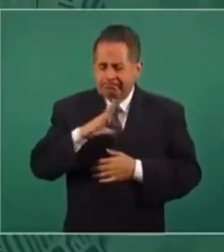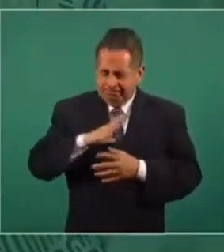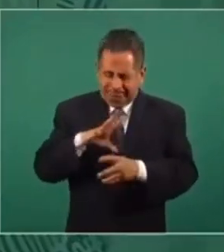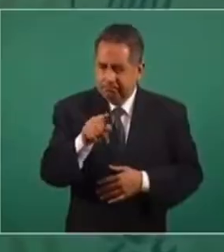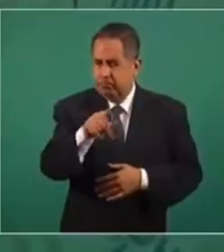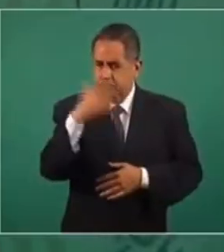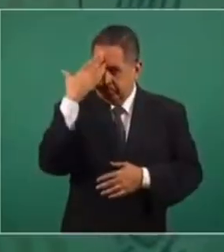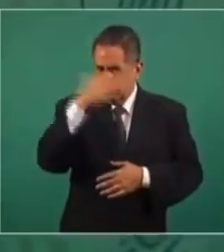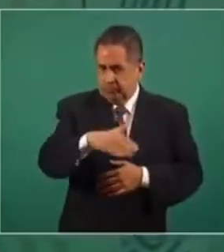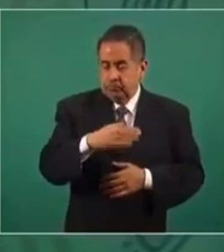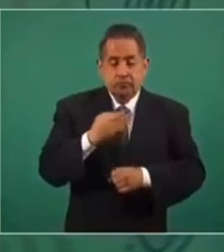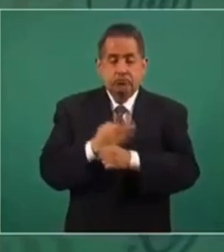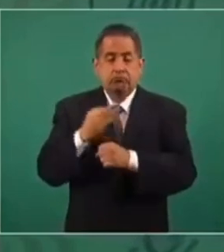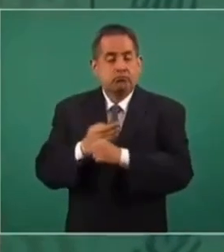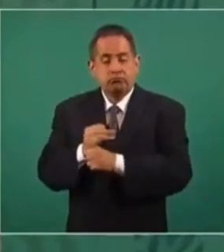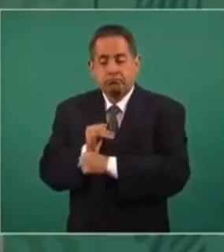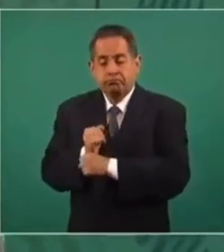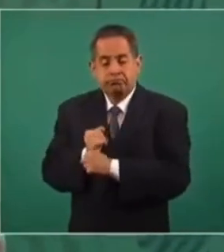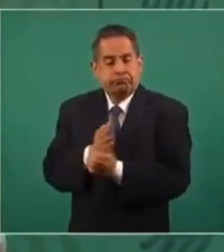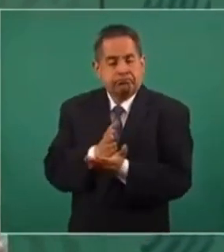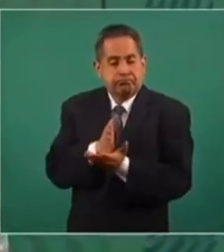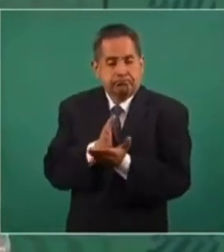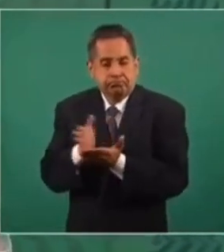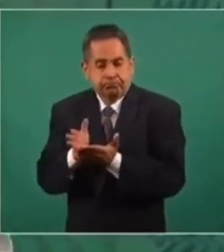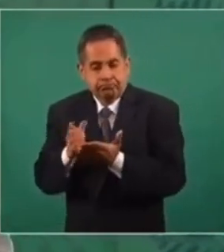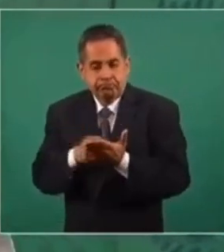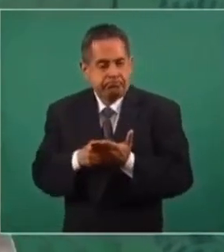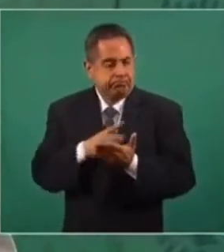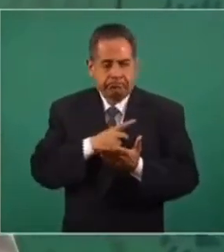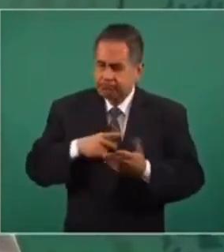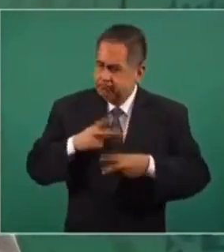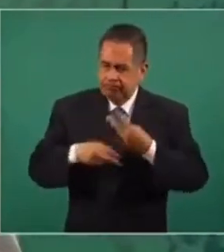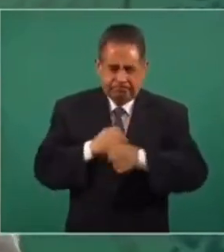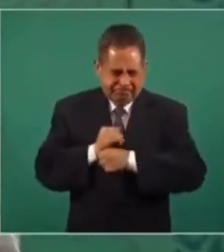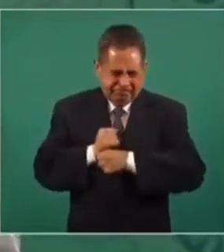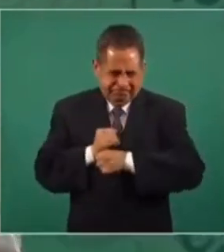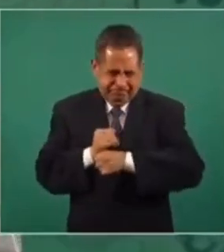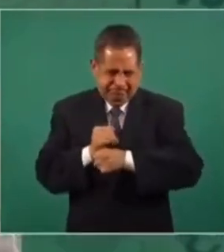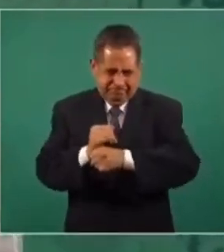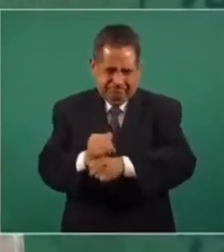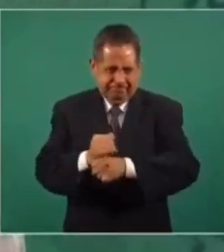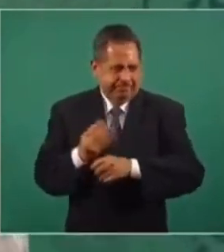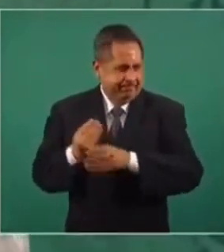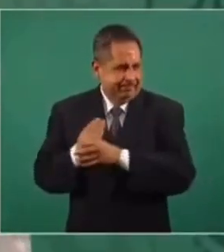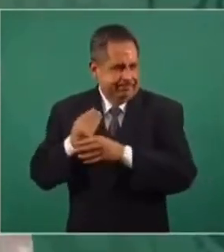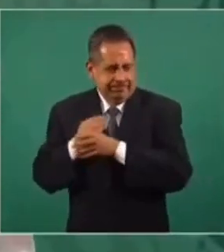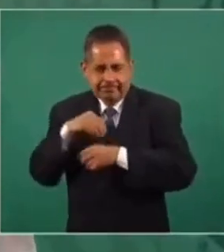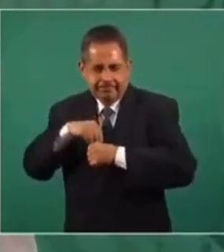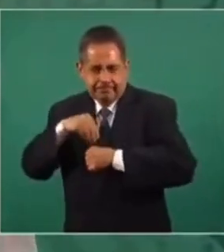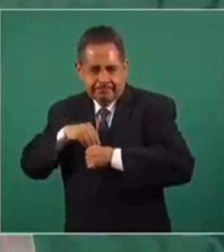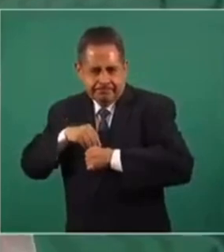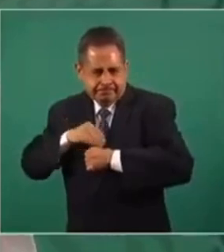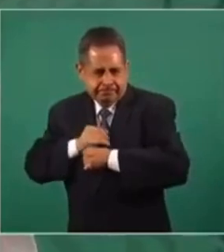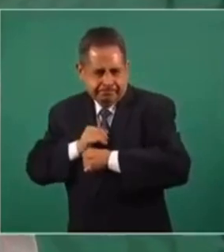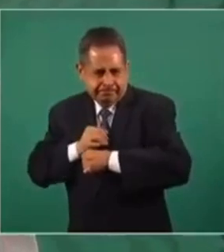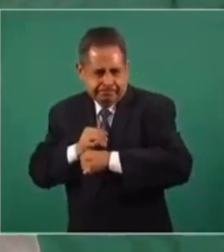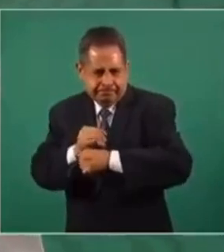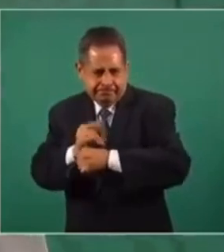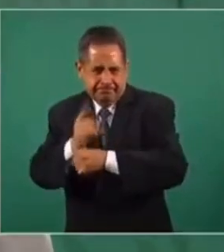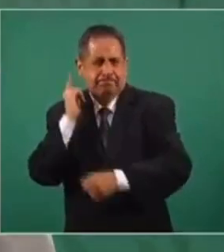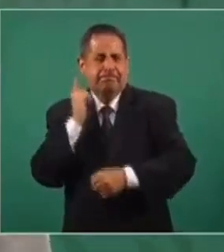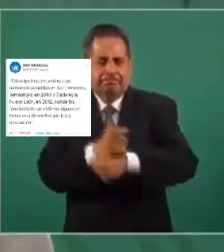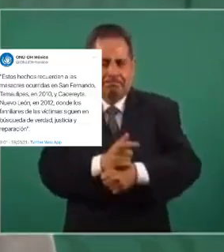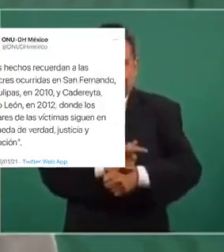mucha información. Estas investigaciones tienen que llevarse a cabo en la mayor de las secrecías.